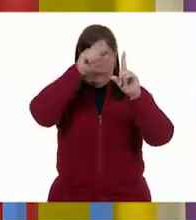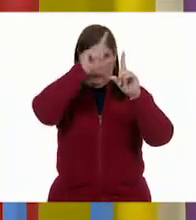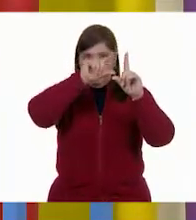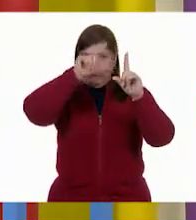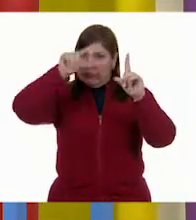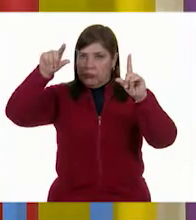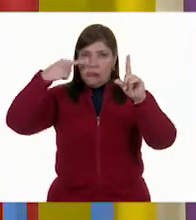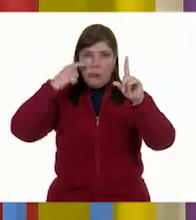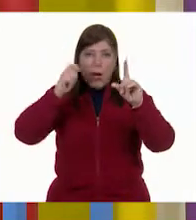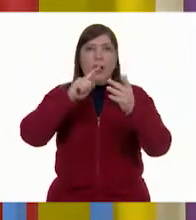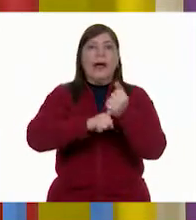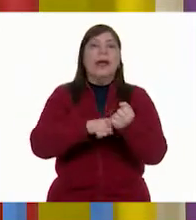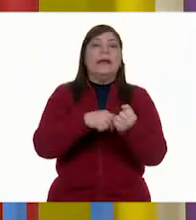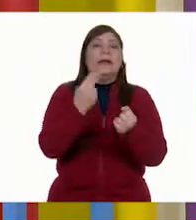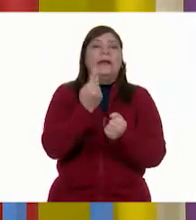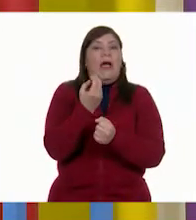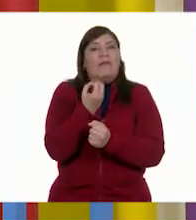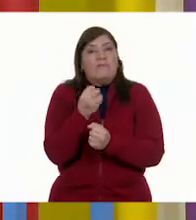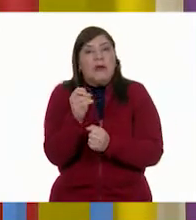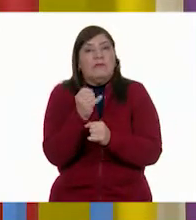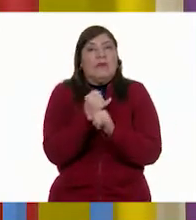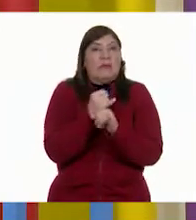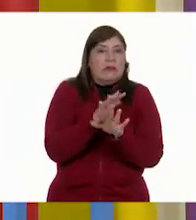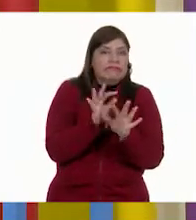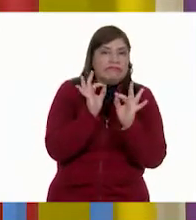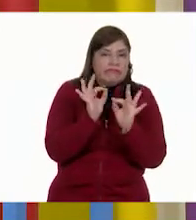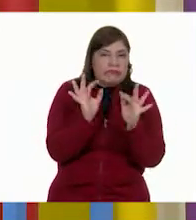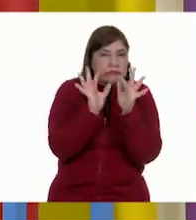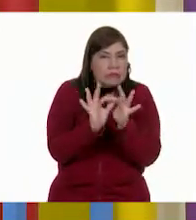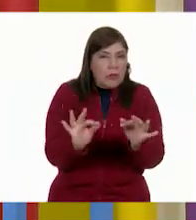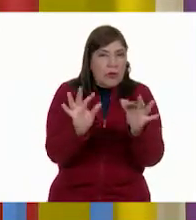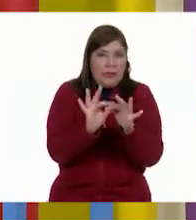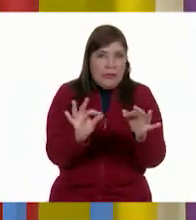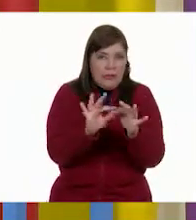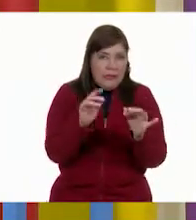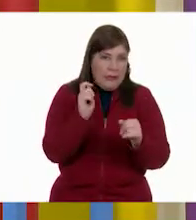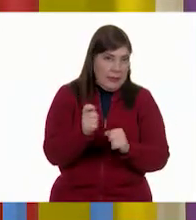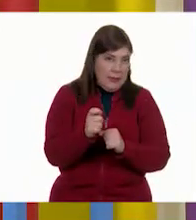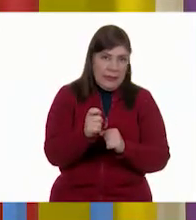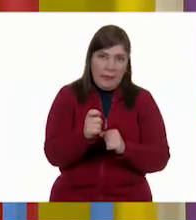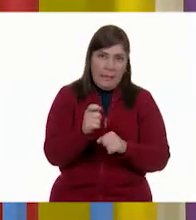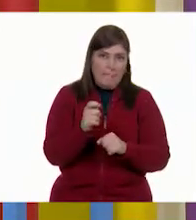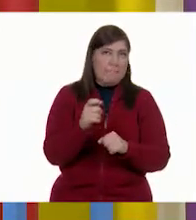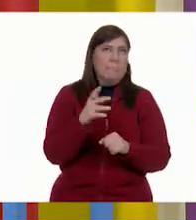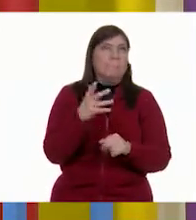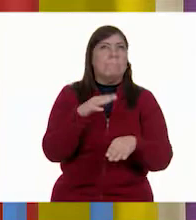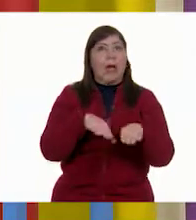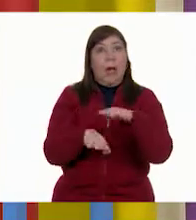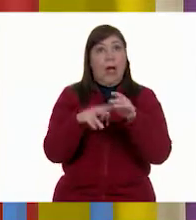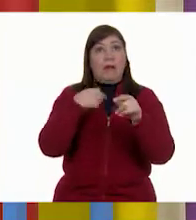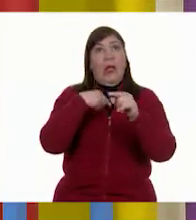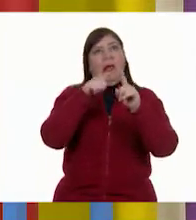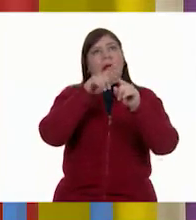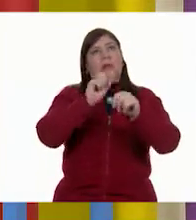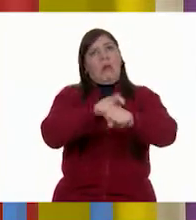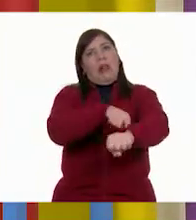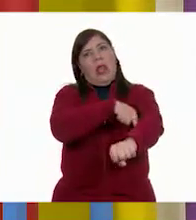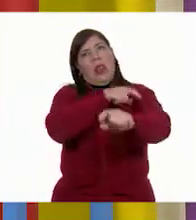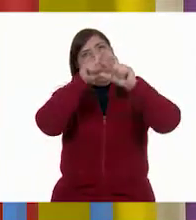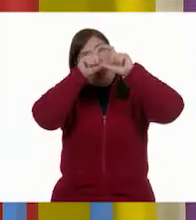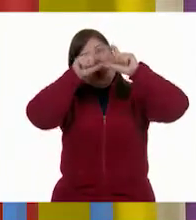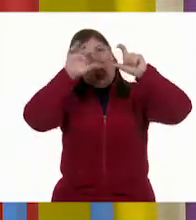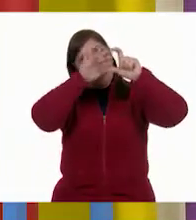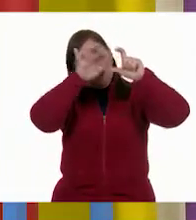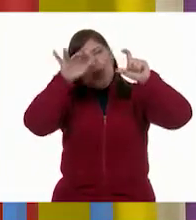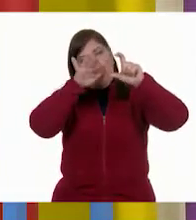información muy bien detallada y con lo esencial. No podemos también poner todo un texto en la parte de arriba porque si no,